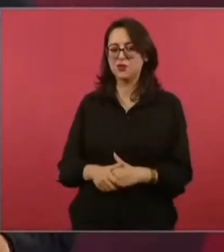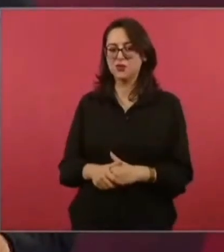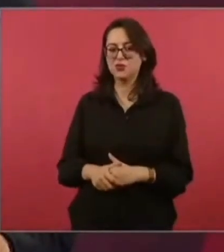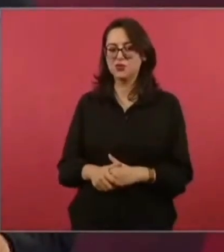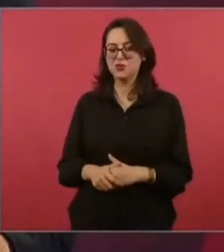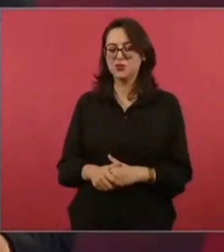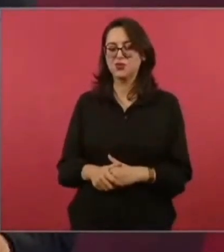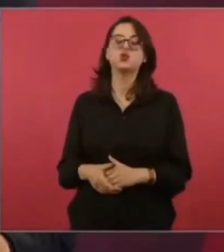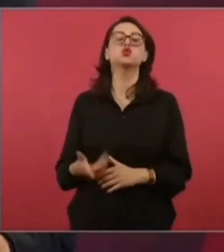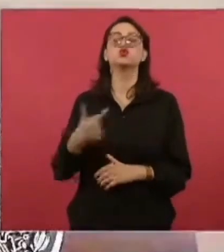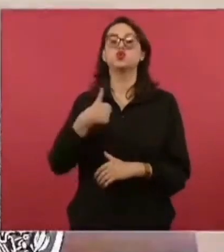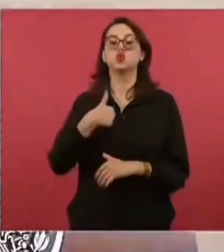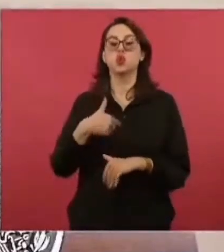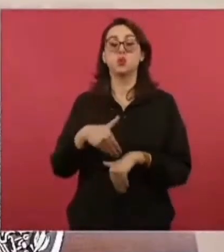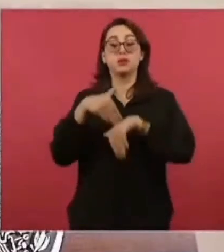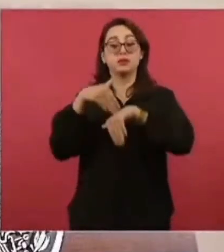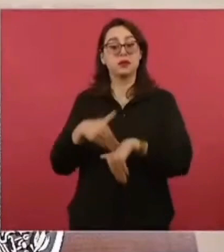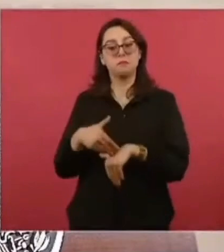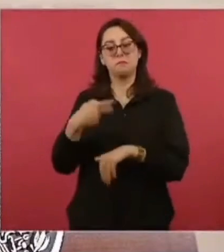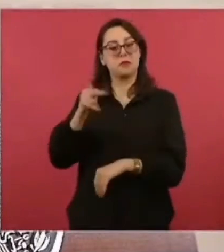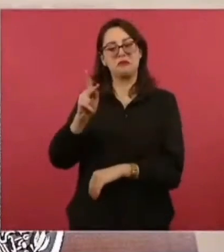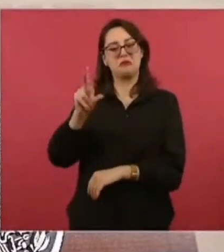lo iba yo a acatar bajo protesta,